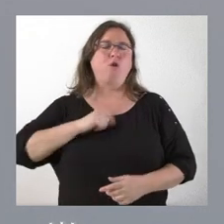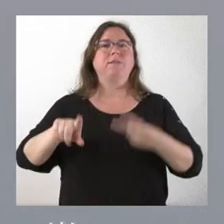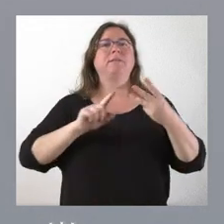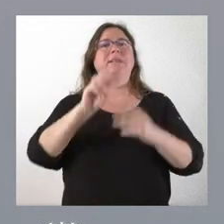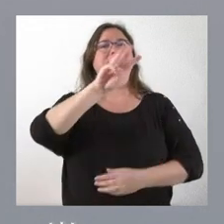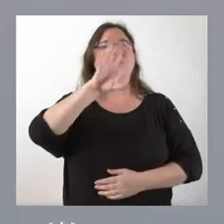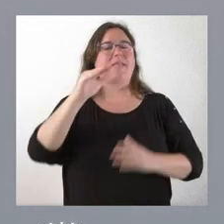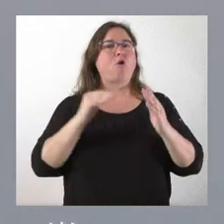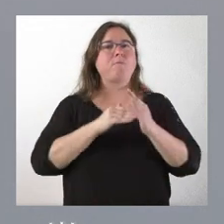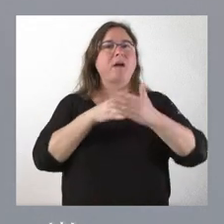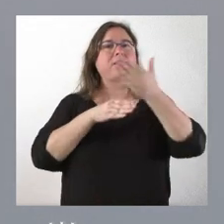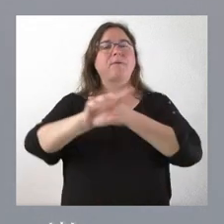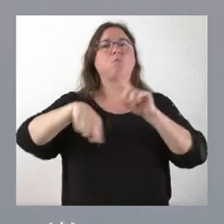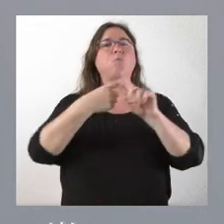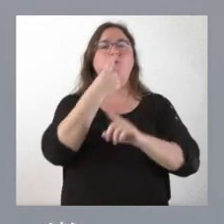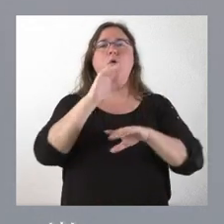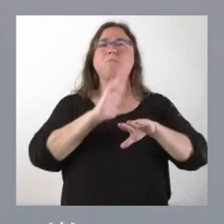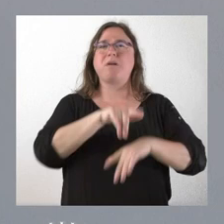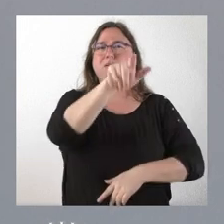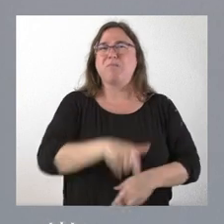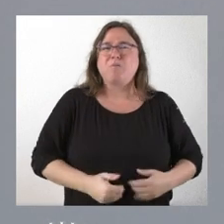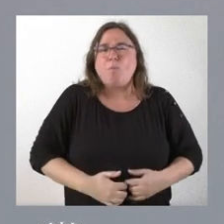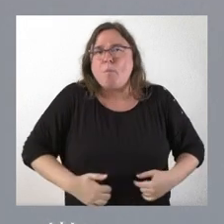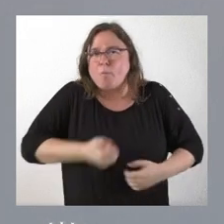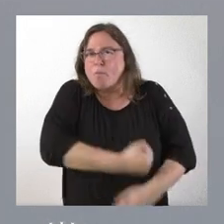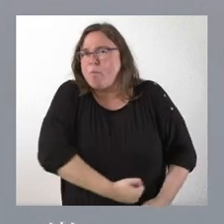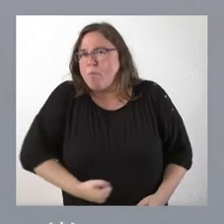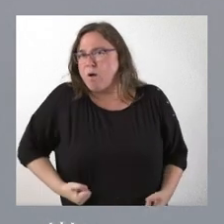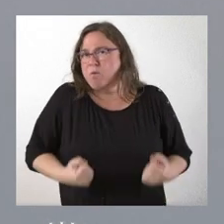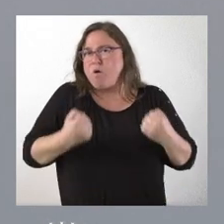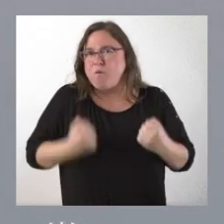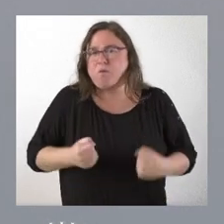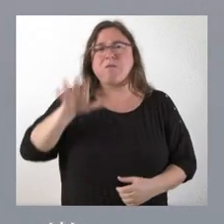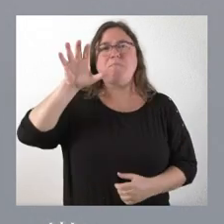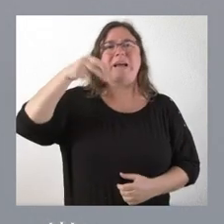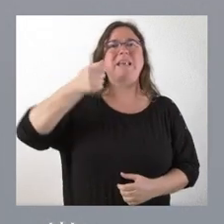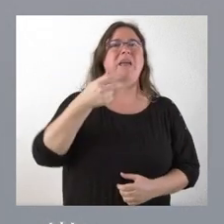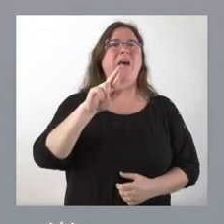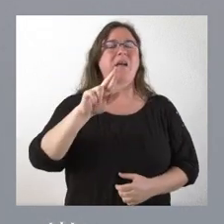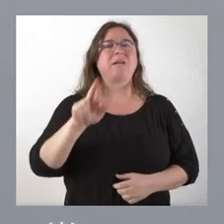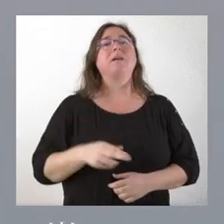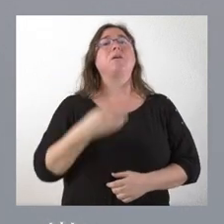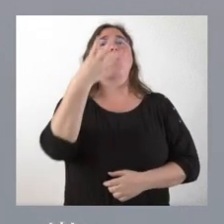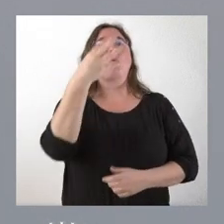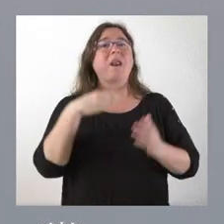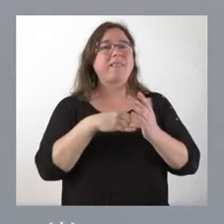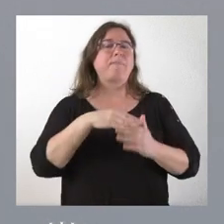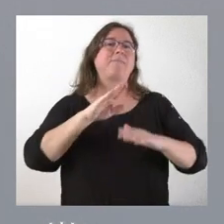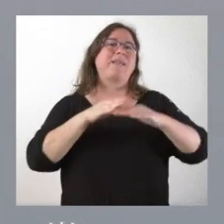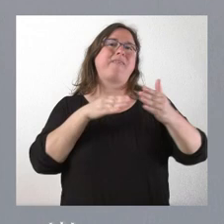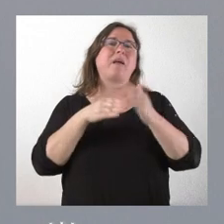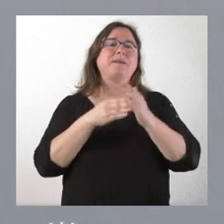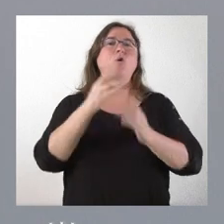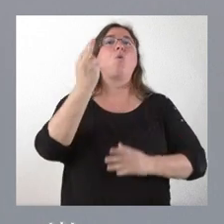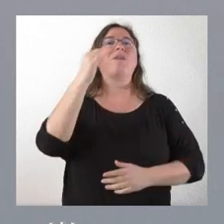.000 euros a través de Curroja para paliar la desnutrición y la hambruna en el Níger, 40.000 euros a través de UNICEF para abordar la